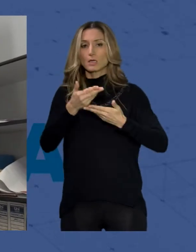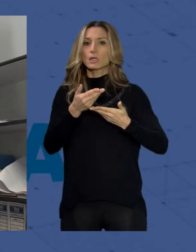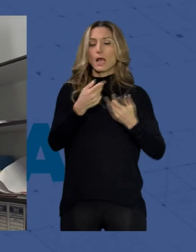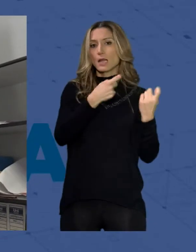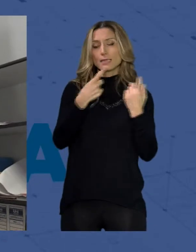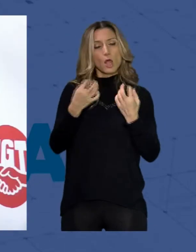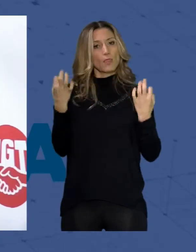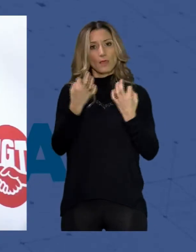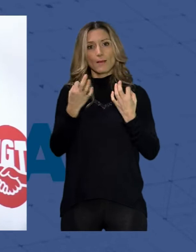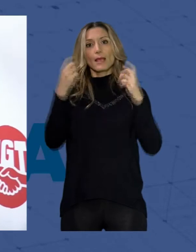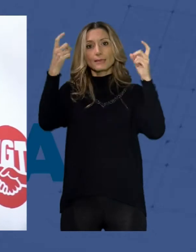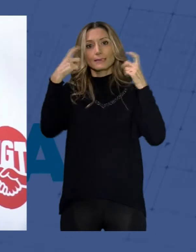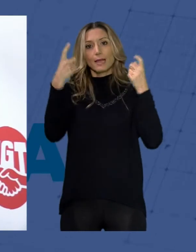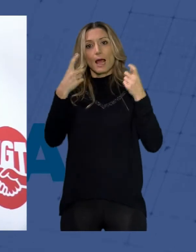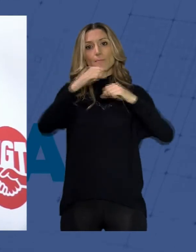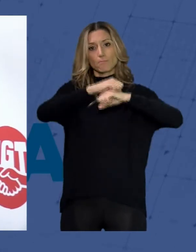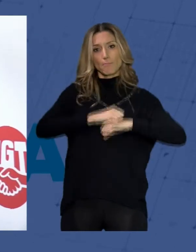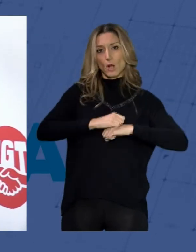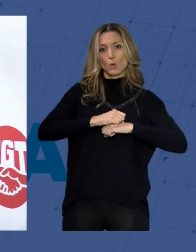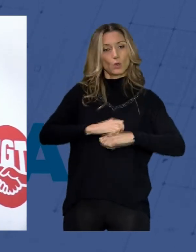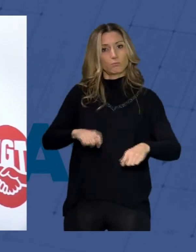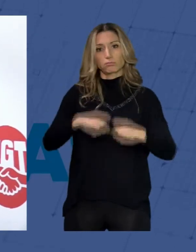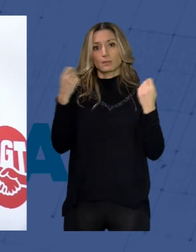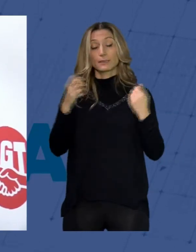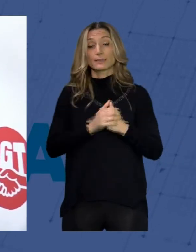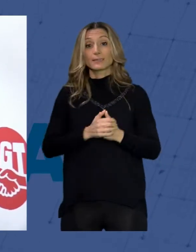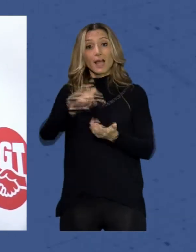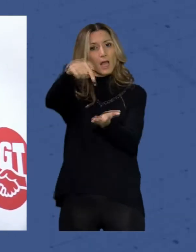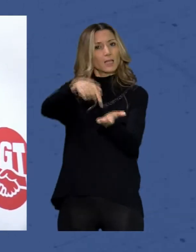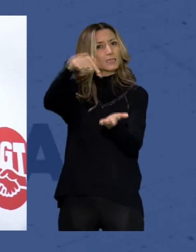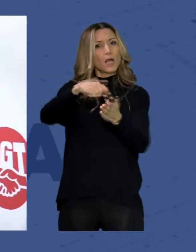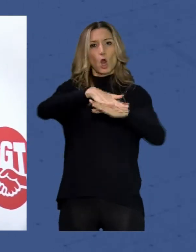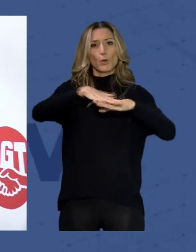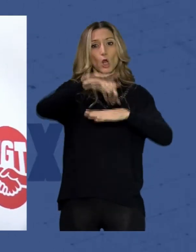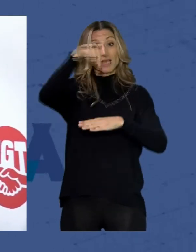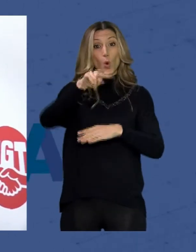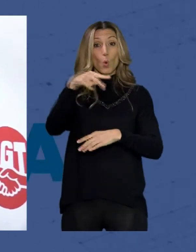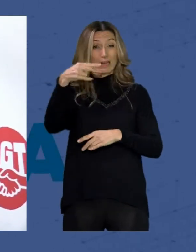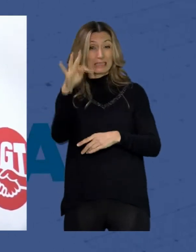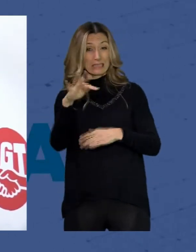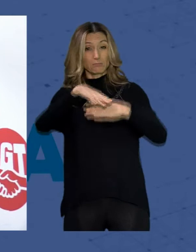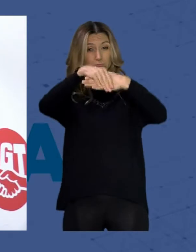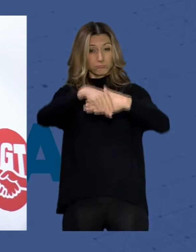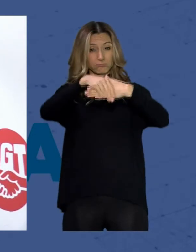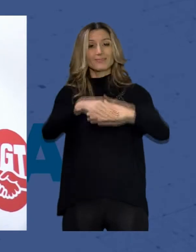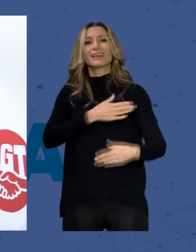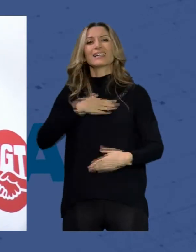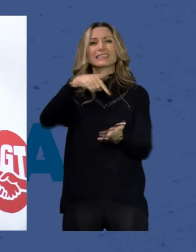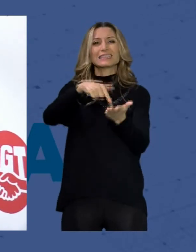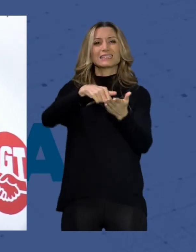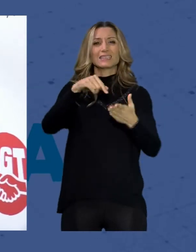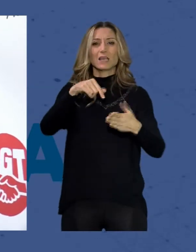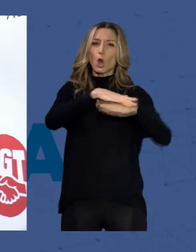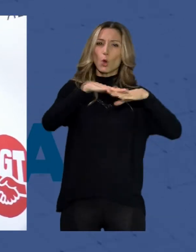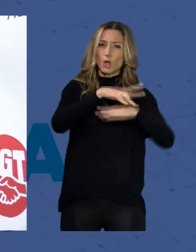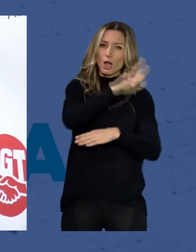con esta temporalidad Desde UGT sí que queremos pedir y exigir a los gobiernos, en este caso al Gobierno Nacional, que se pongan de acuerdo